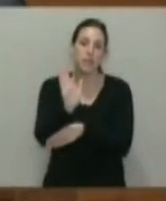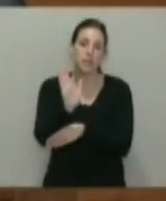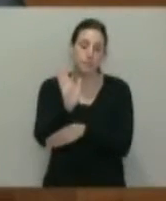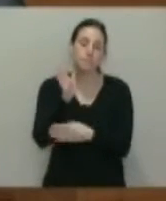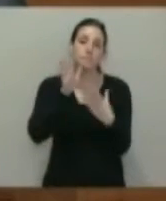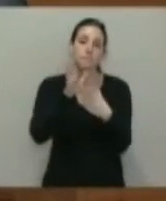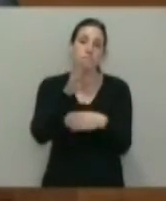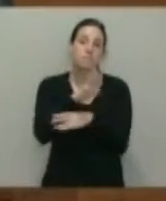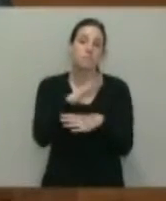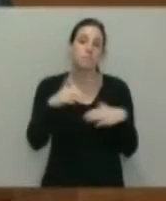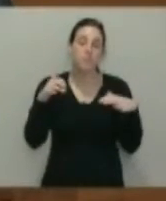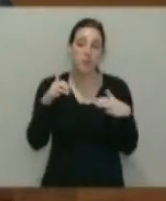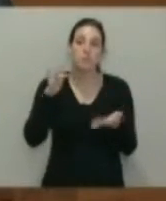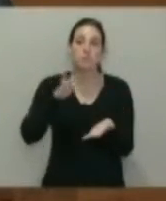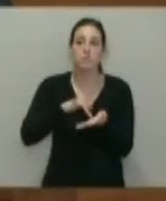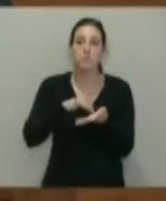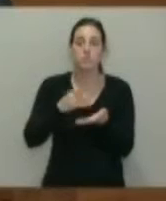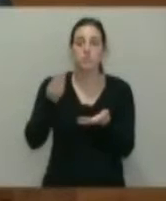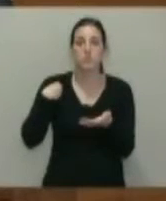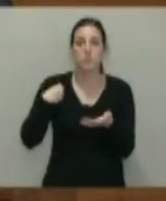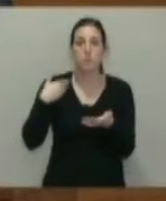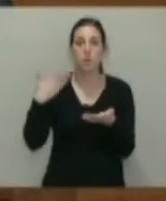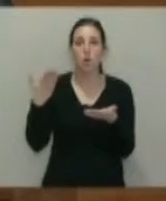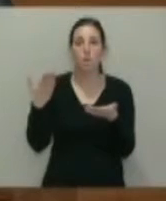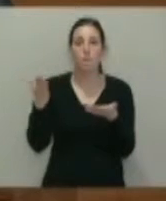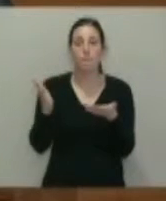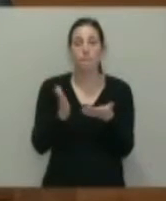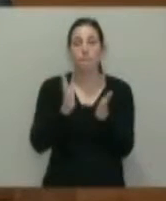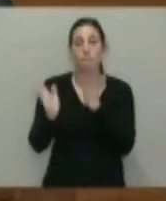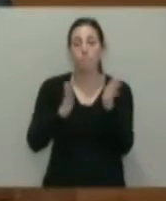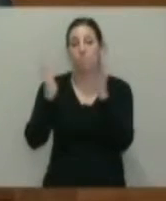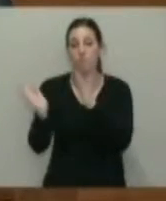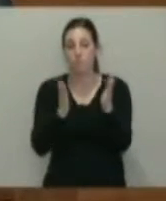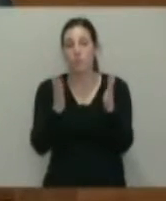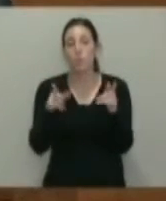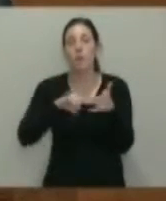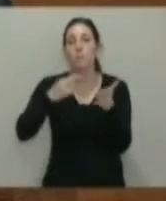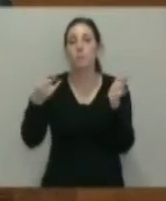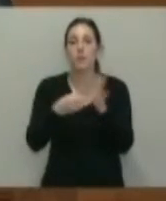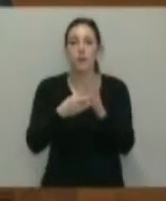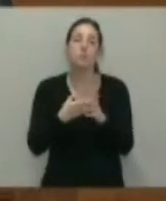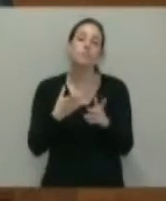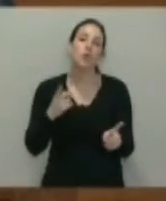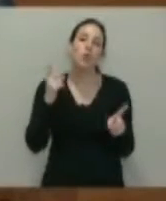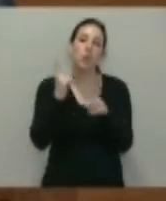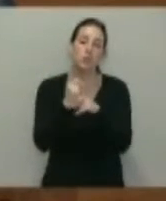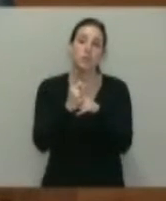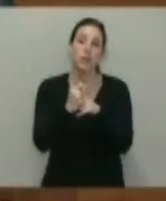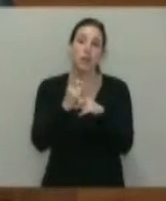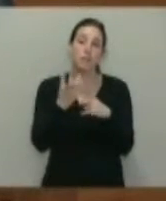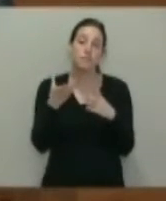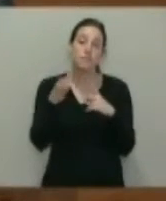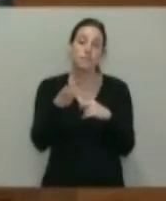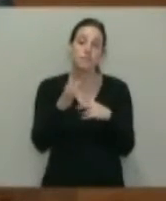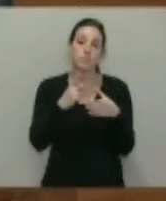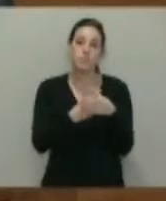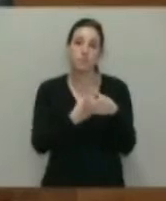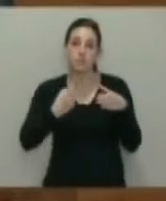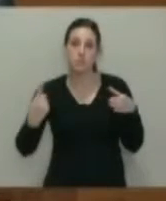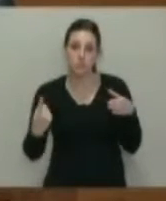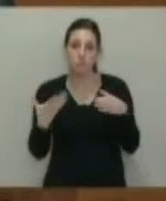en el transcurso de este próximo periodo de sesiones, un plan integral contra la pobreza y la excursión social para los años 2014